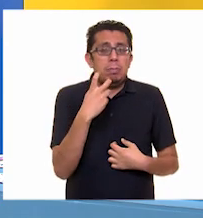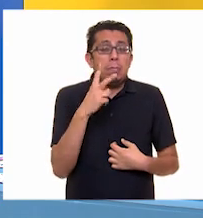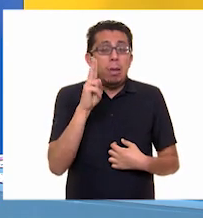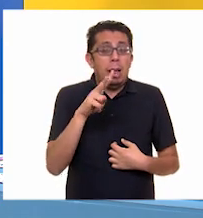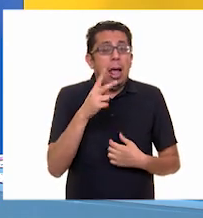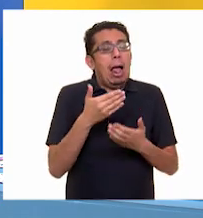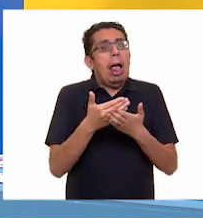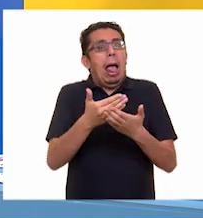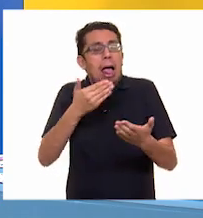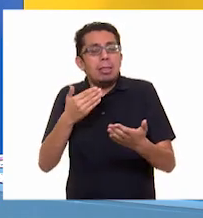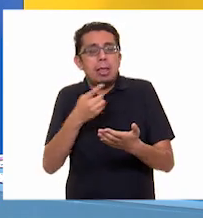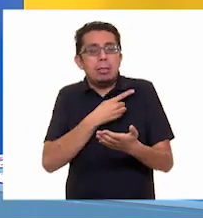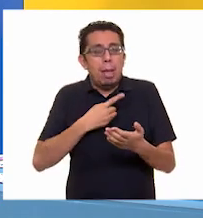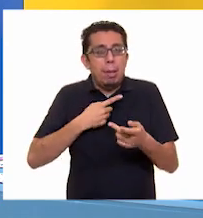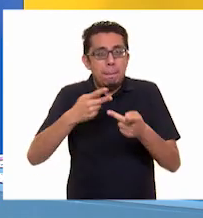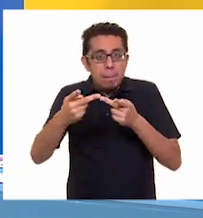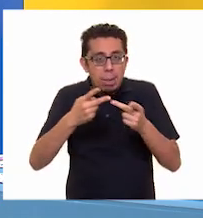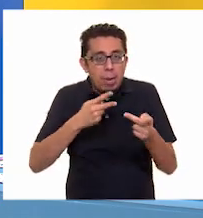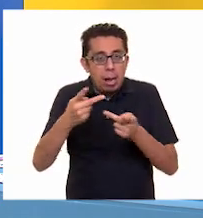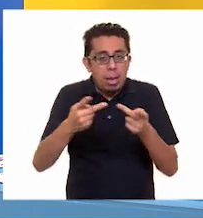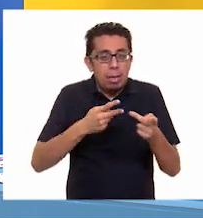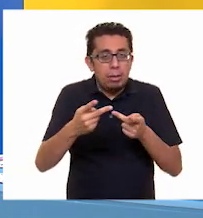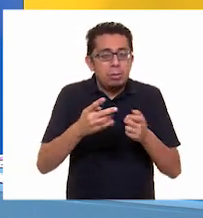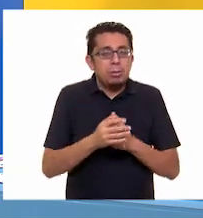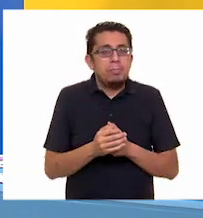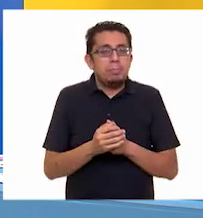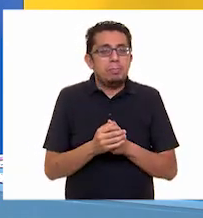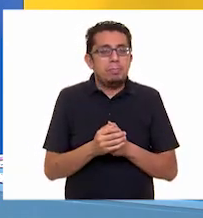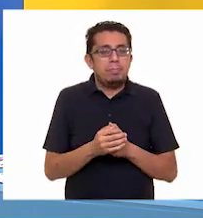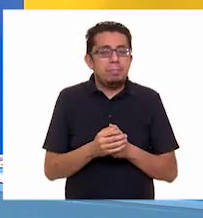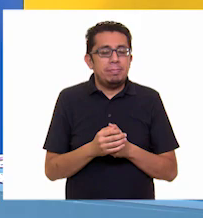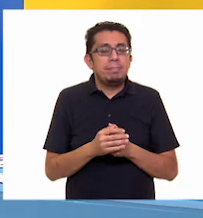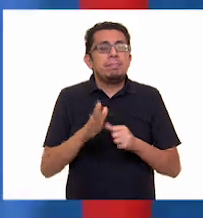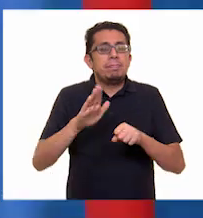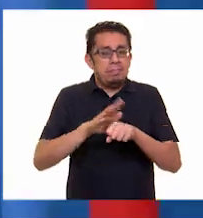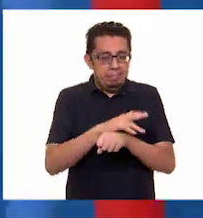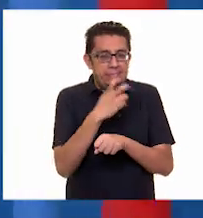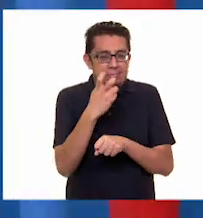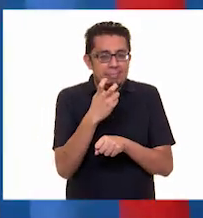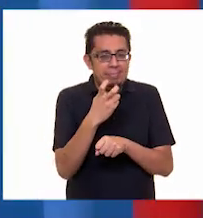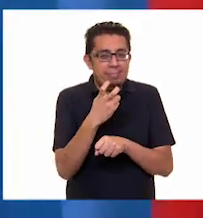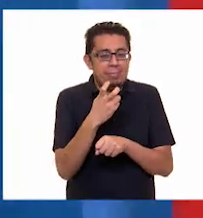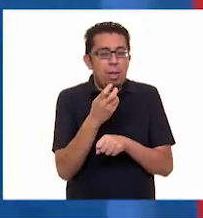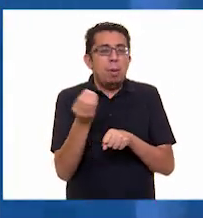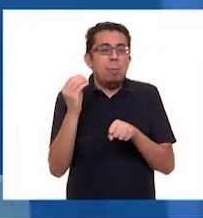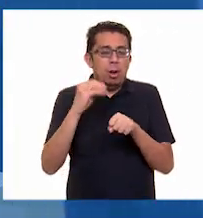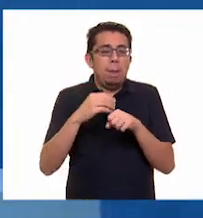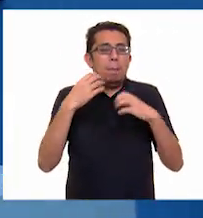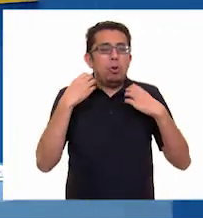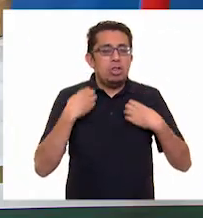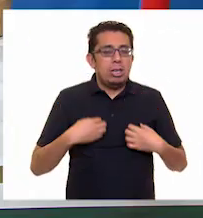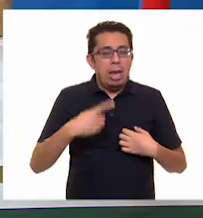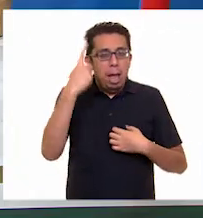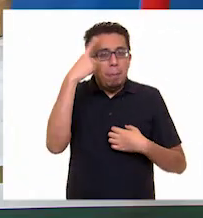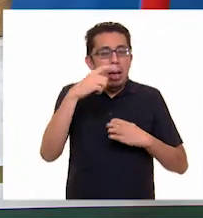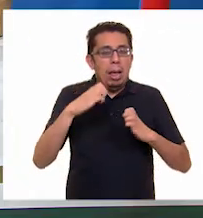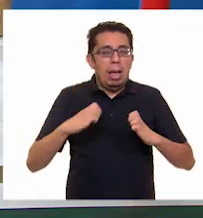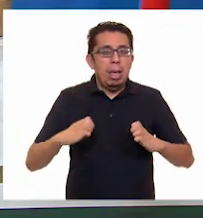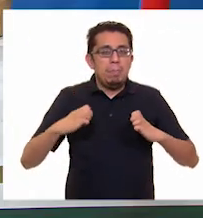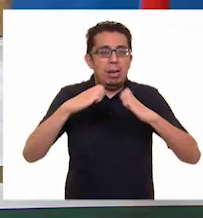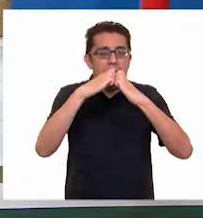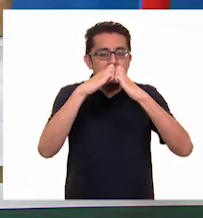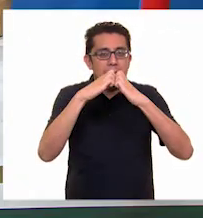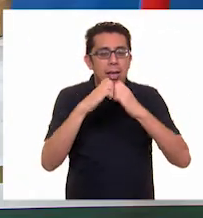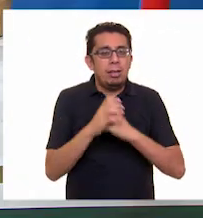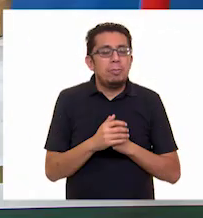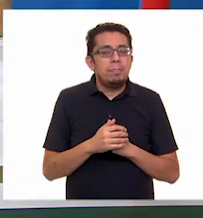preparar antes del sismo. Así es la visa. Entonces, por eso vamos a poner mochila de emergencia. En este caso,